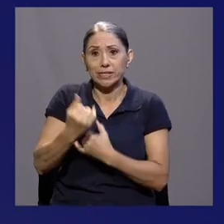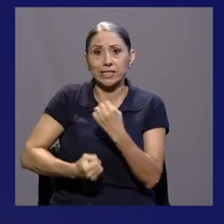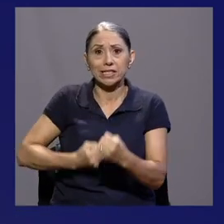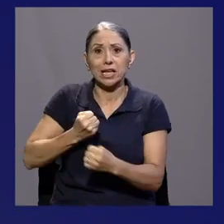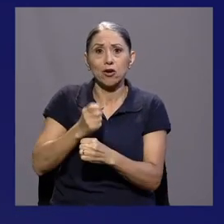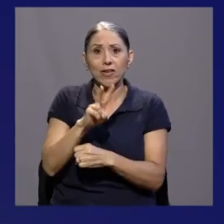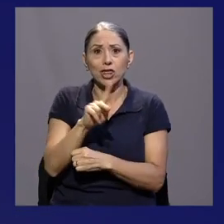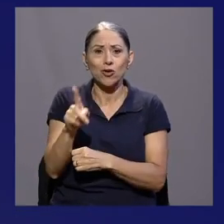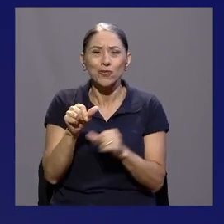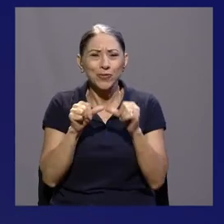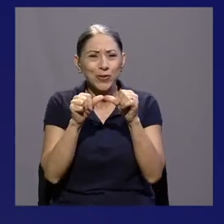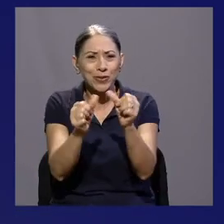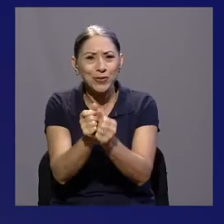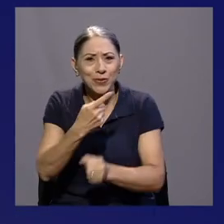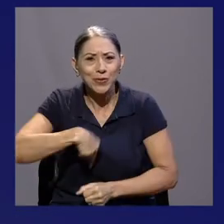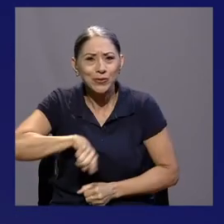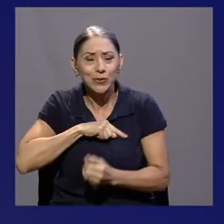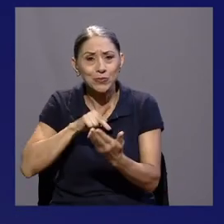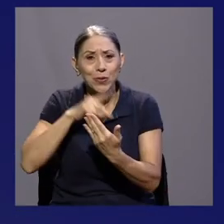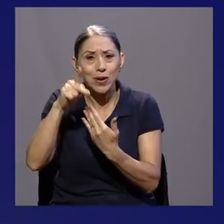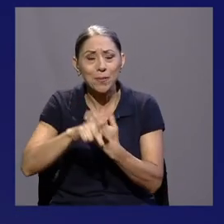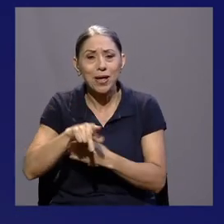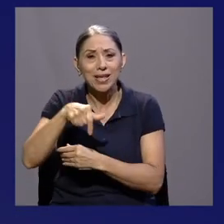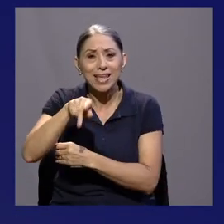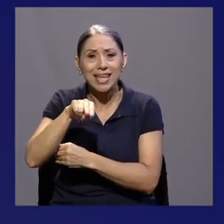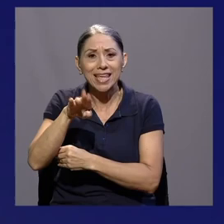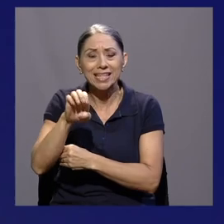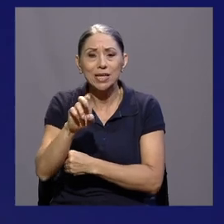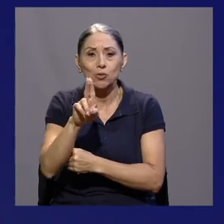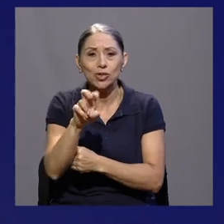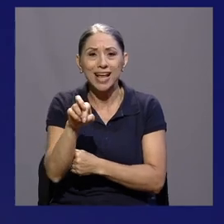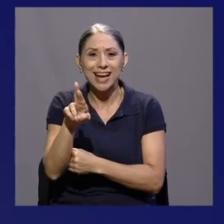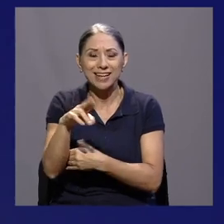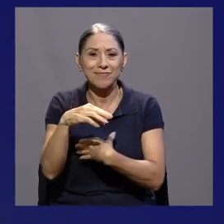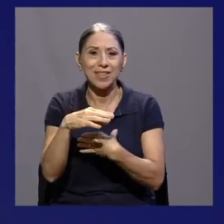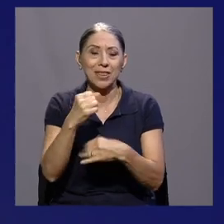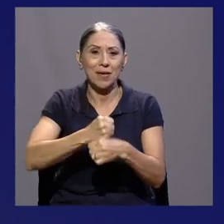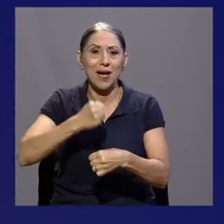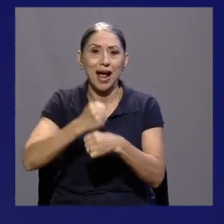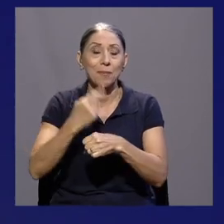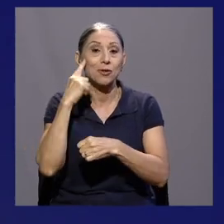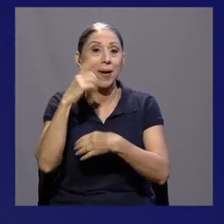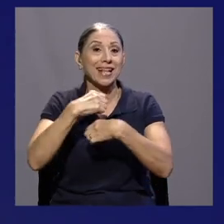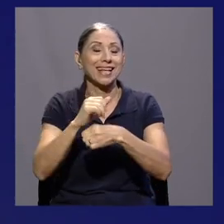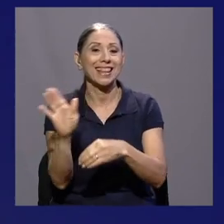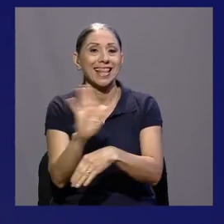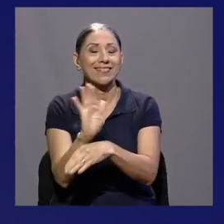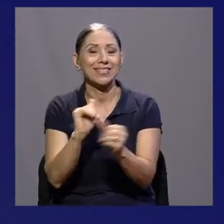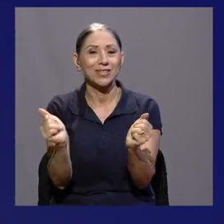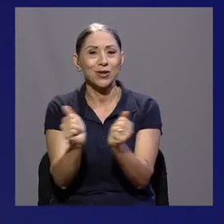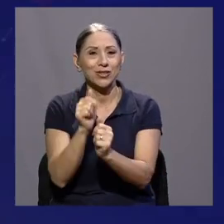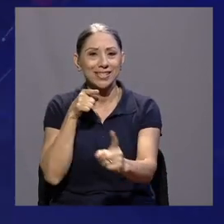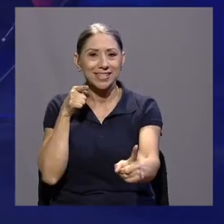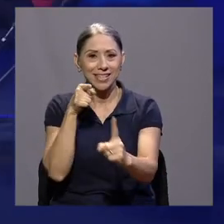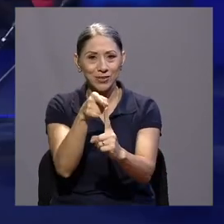con nosotros en la programación de 15 UCR, en donde trabajamos para hacer televisión con sentido.